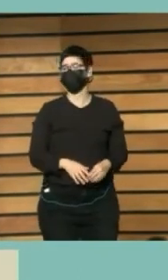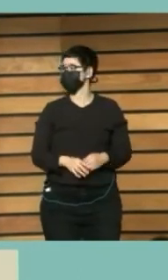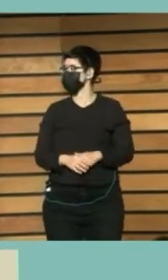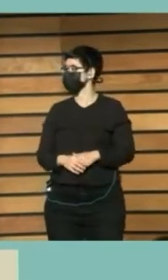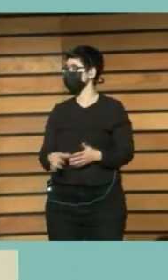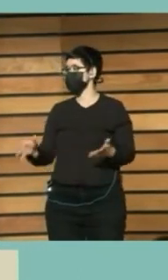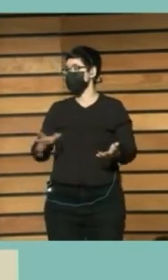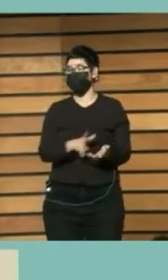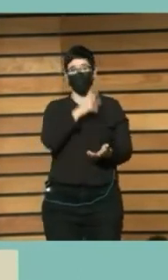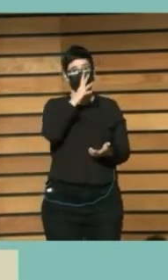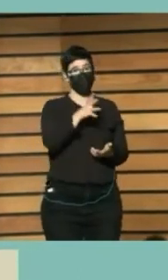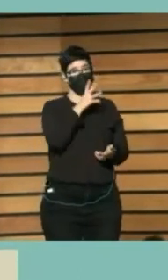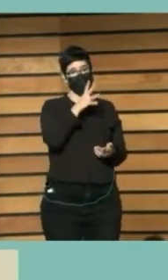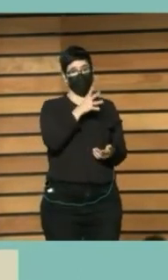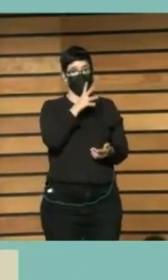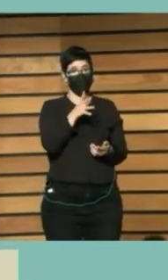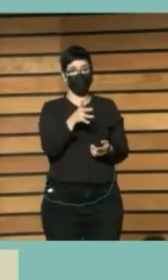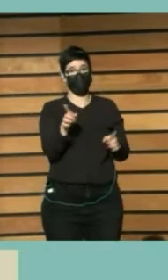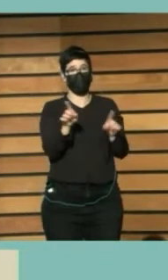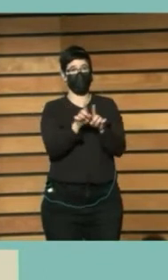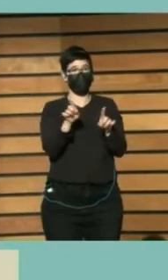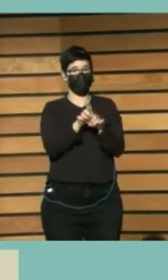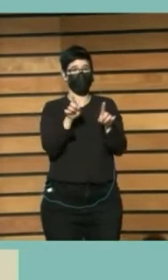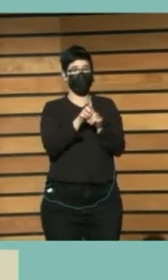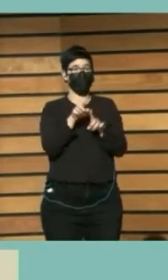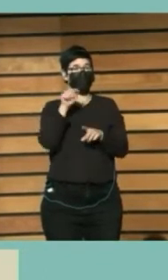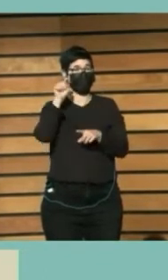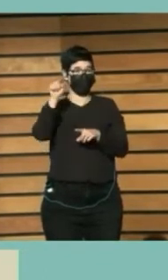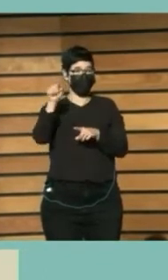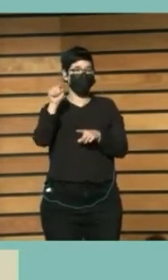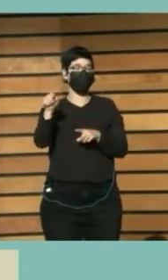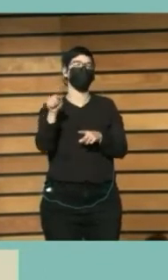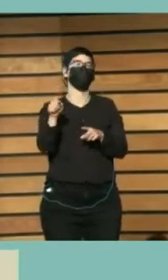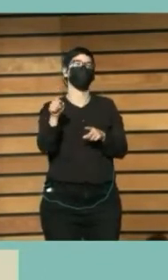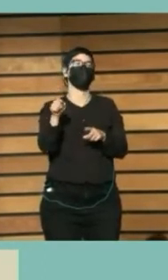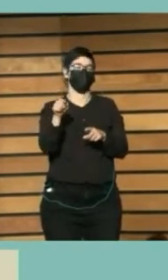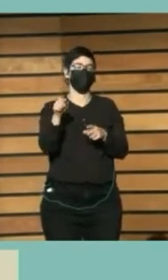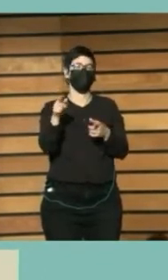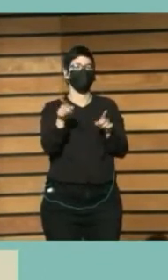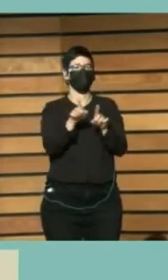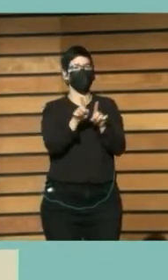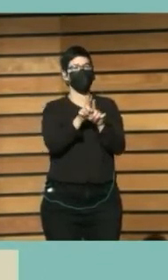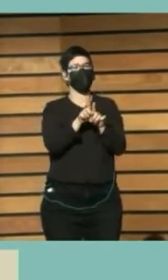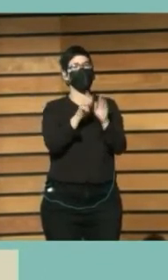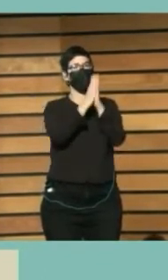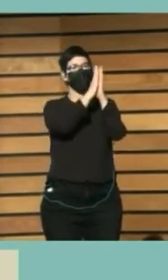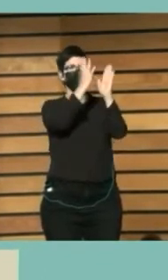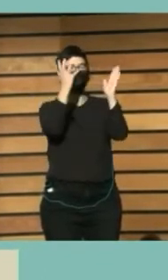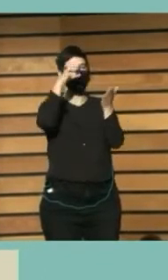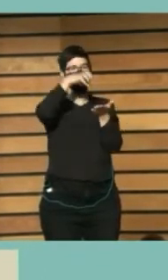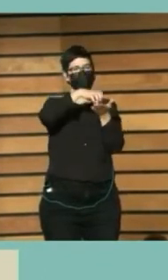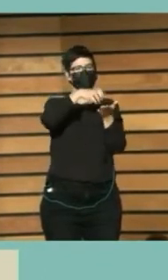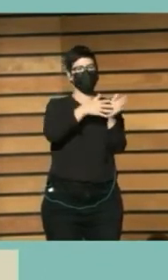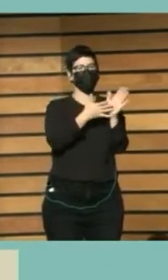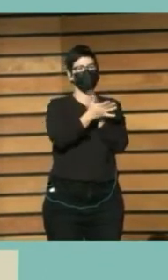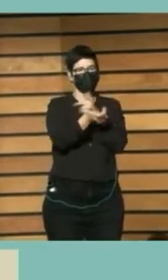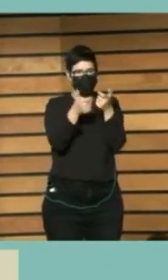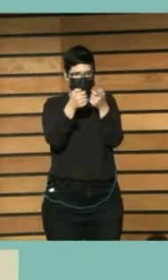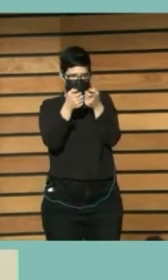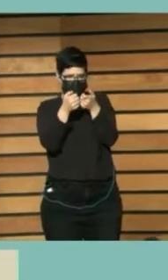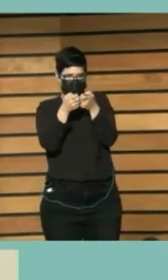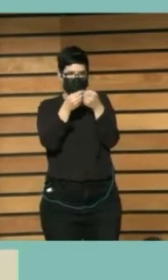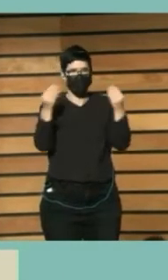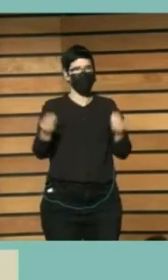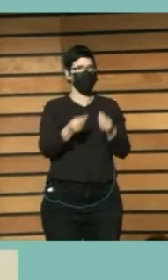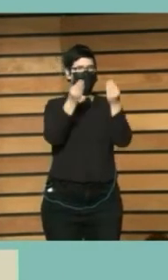Porque ahí En esa biblioteca Tenían mejores Mejores equipos Para lo gaming Que en su biblioteca Local Y entonces venían A esta